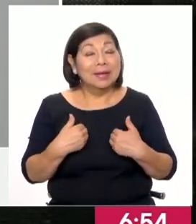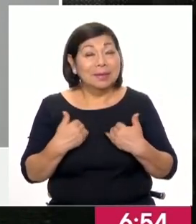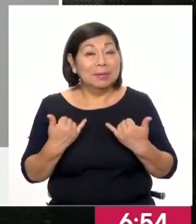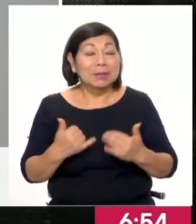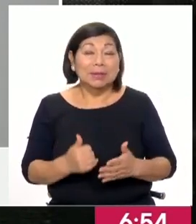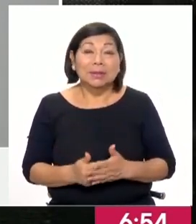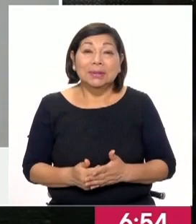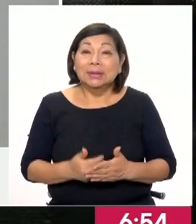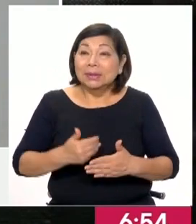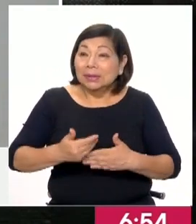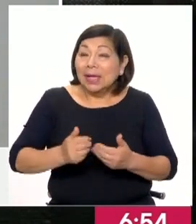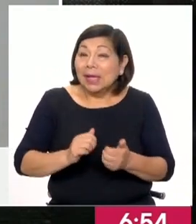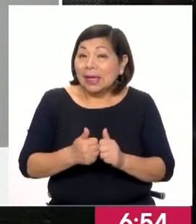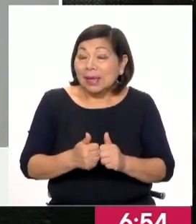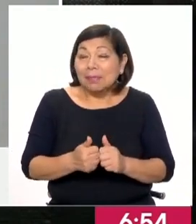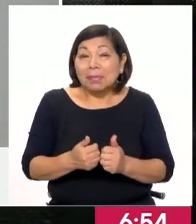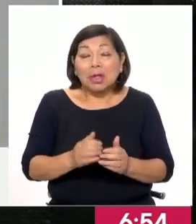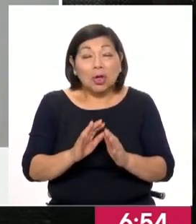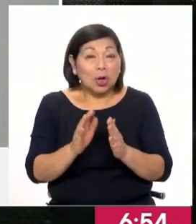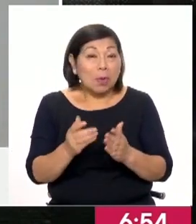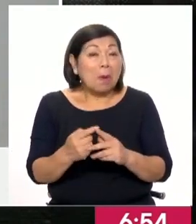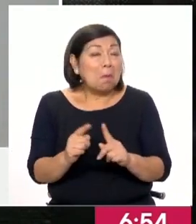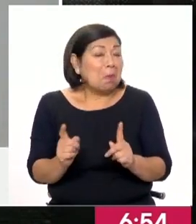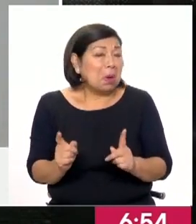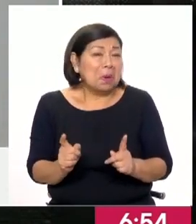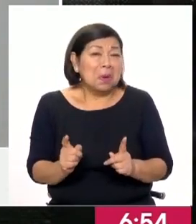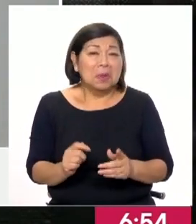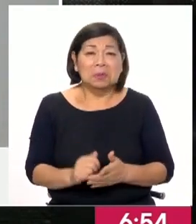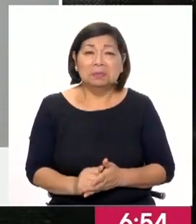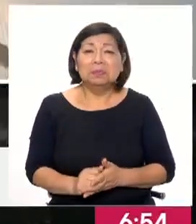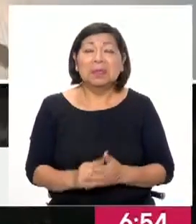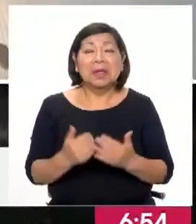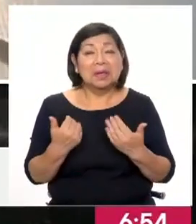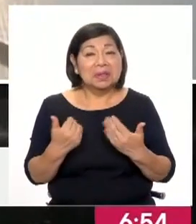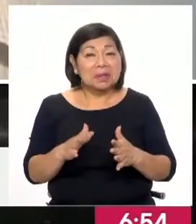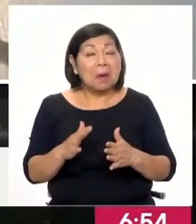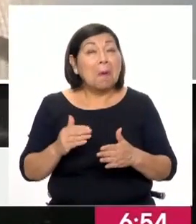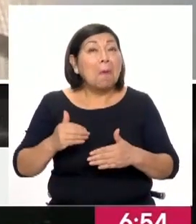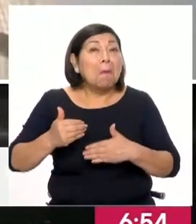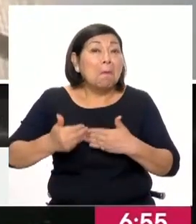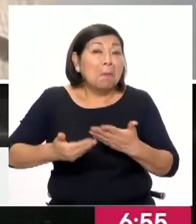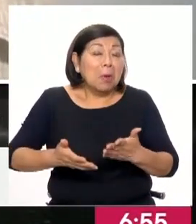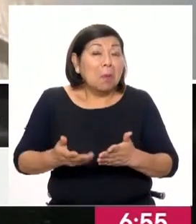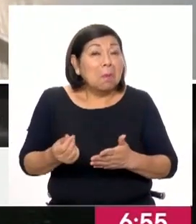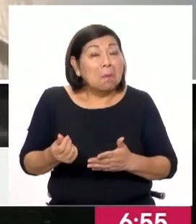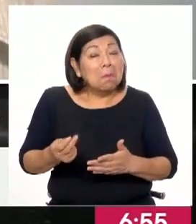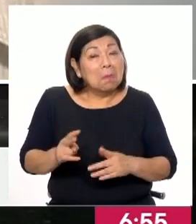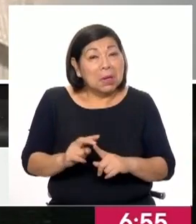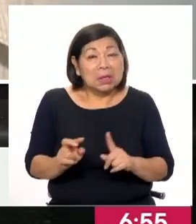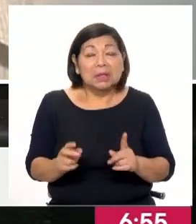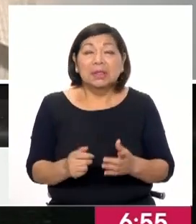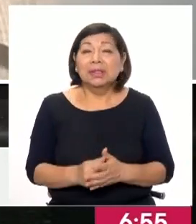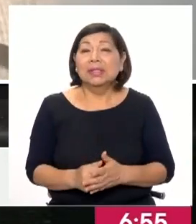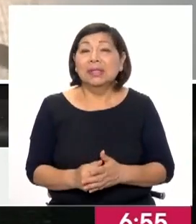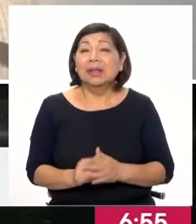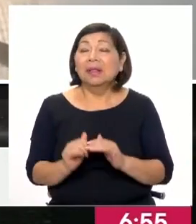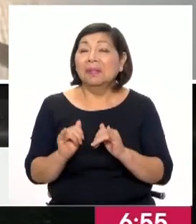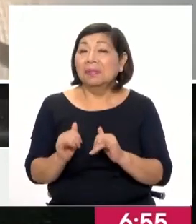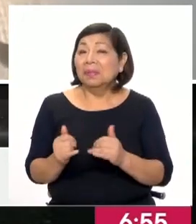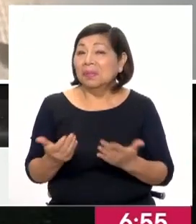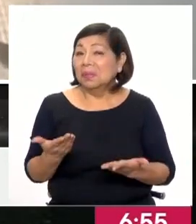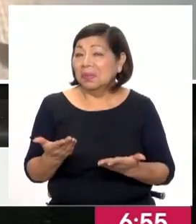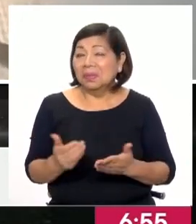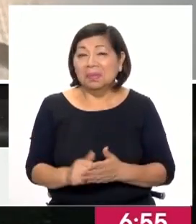volatilidades cambiarias a nivel global. Pero lo que veríamos es de que ya próximamente no suban más y ese factor dejaría de ser